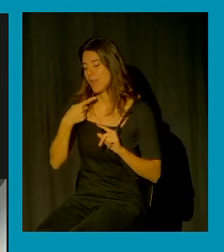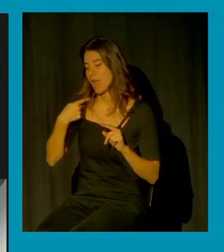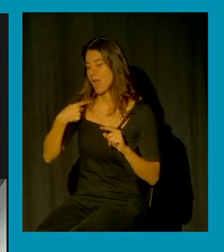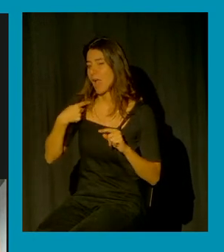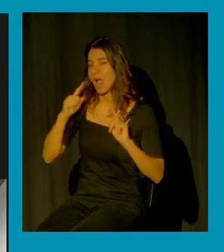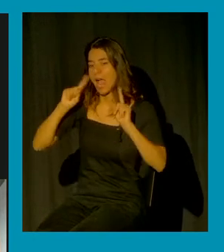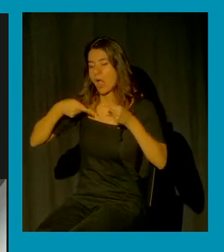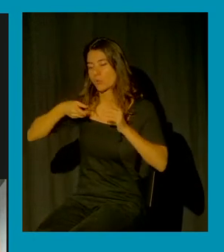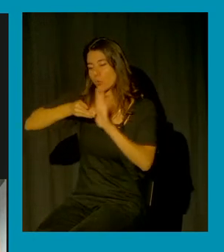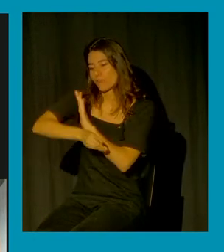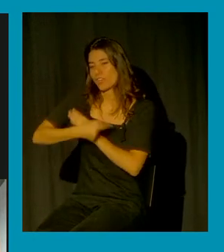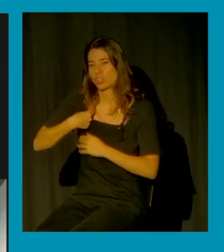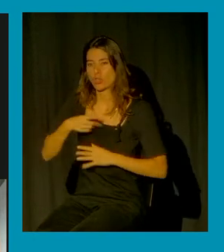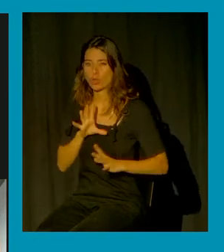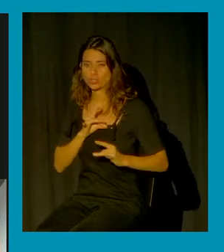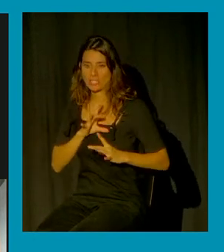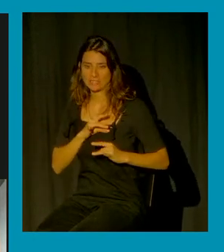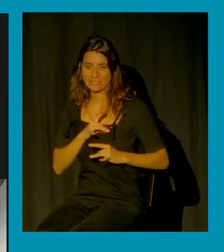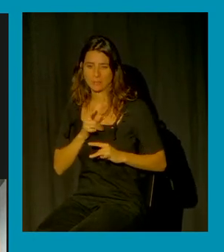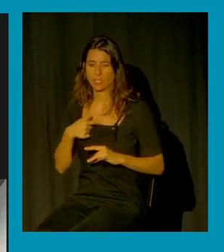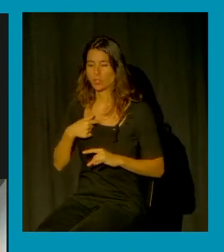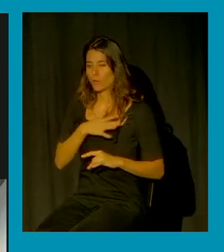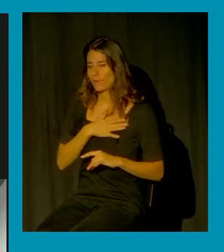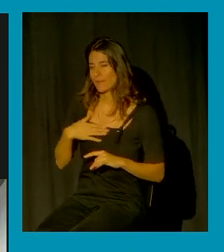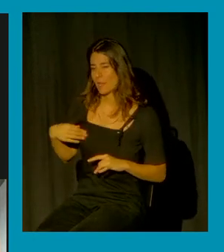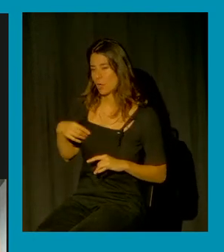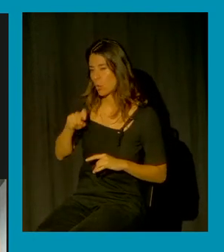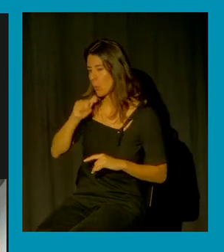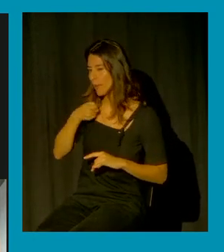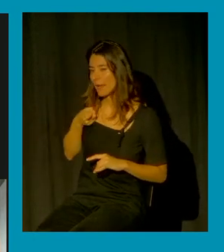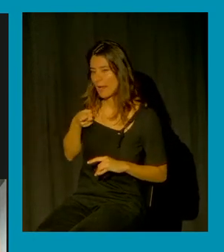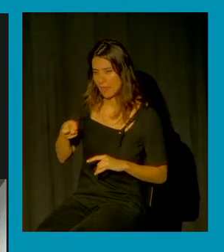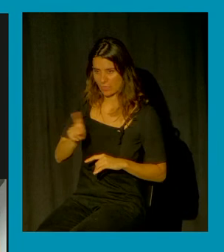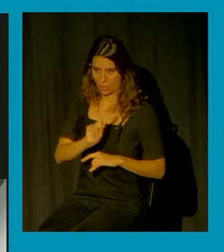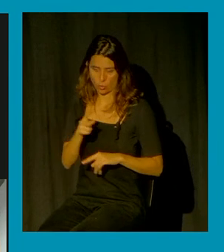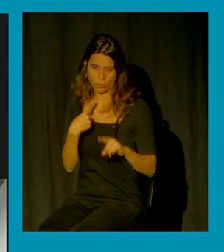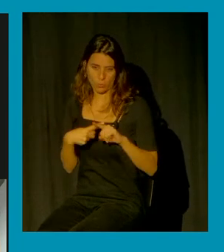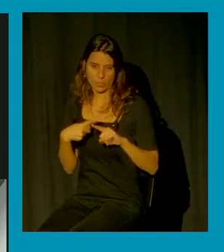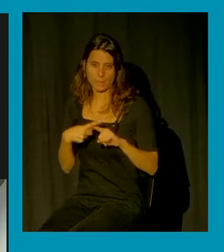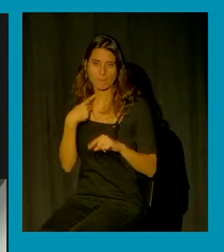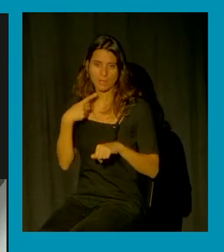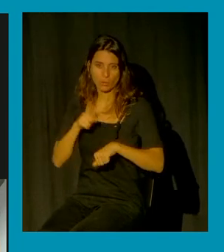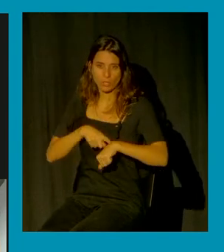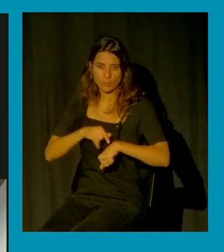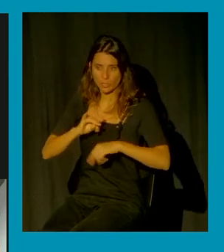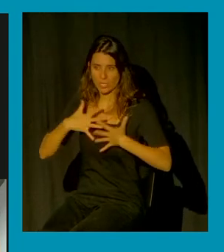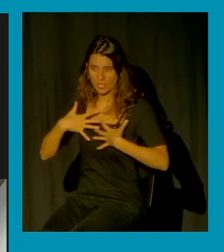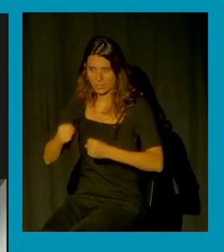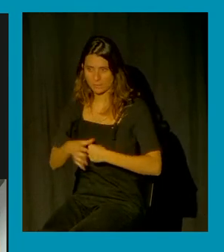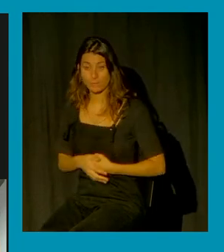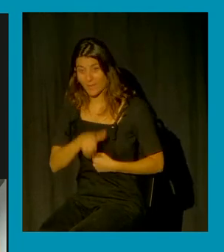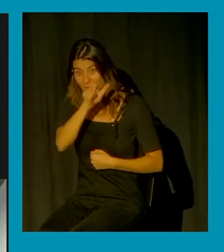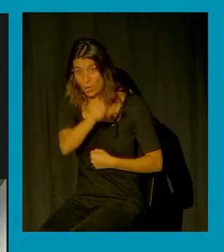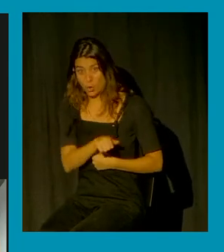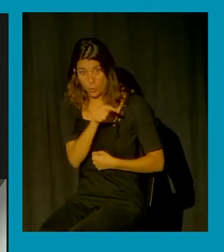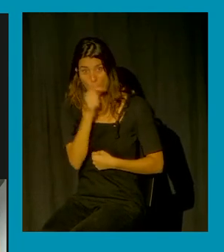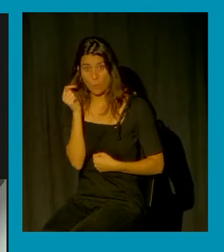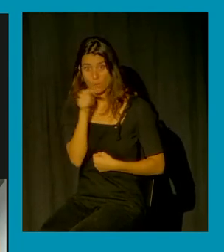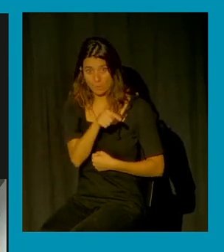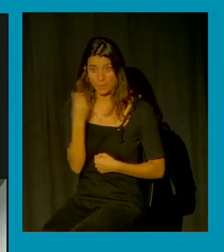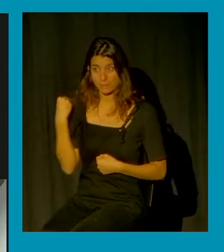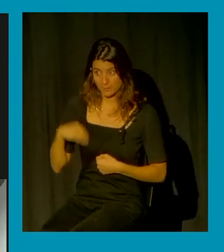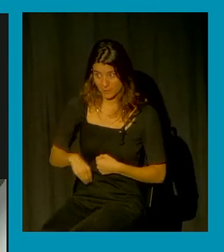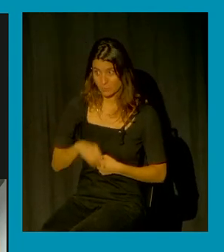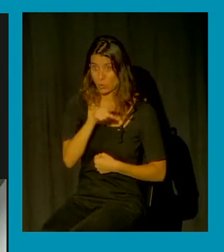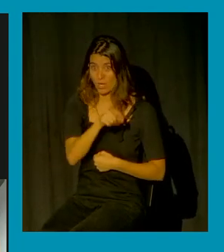falsedades y que nunca busca venganza porque con eso pierde tiempo y energía este hombre asesinó con